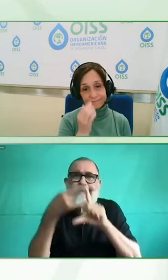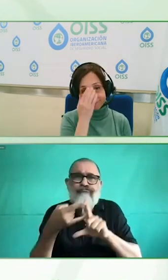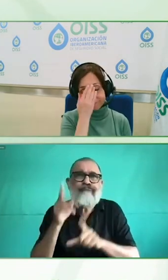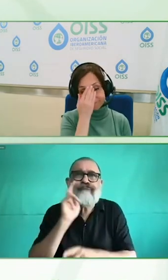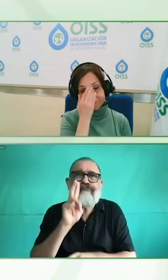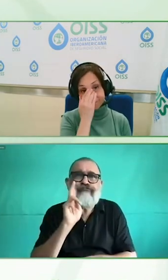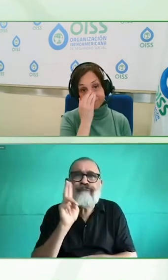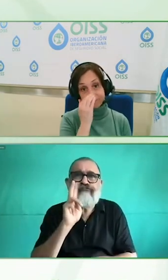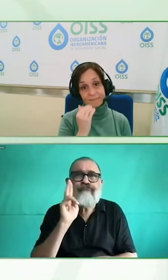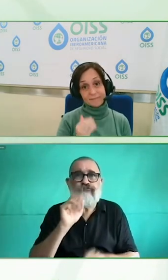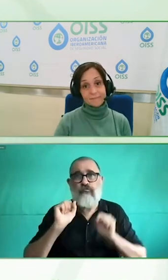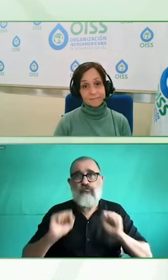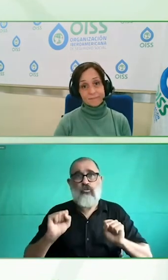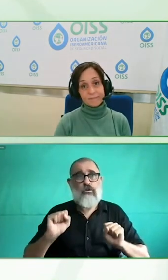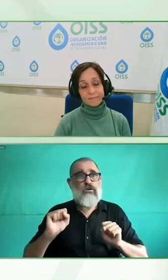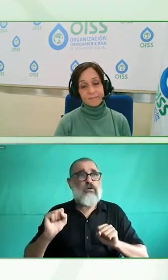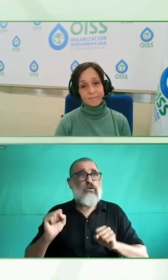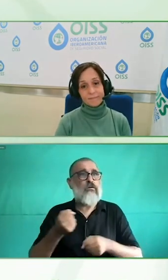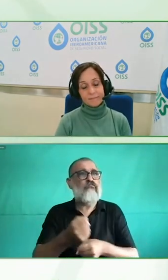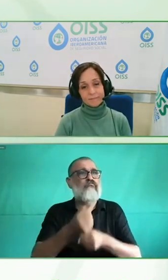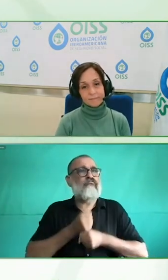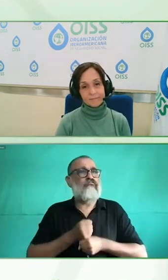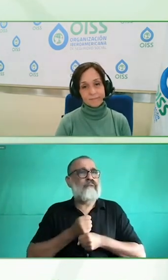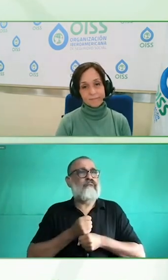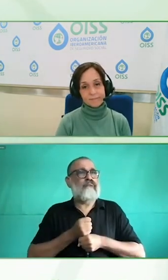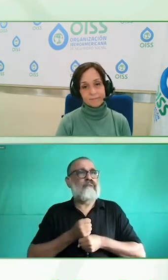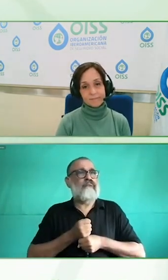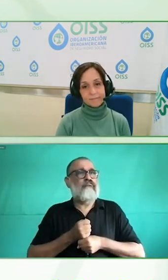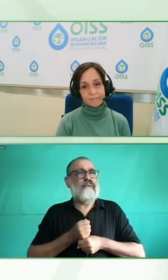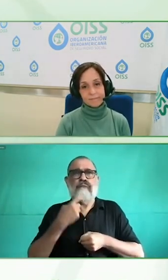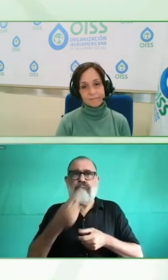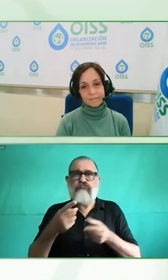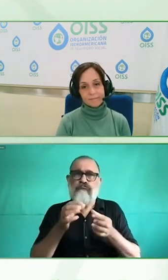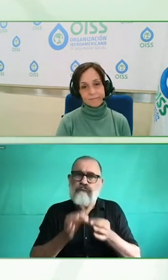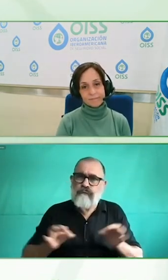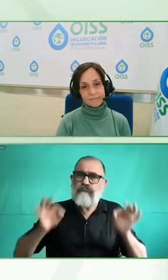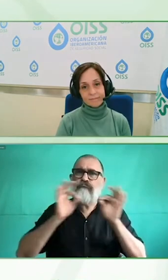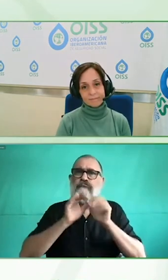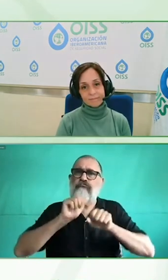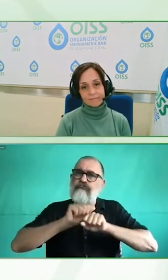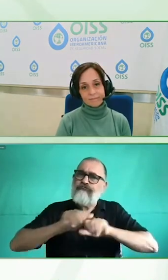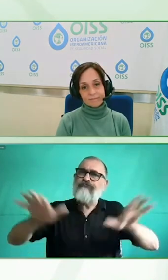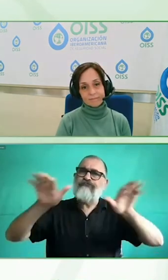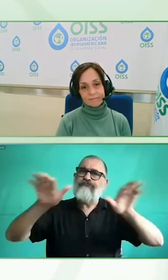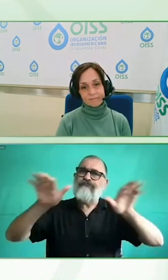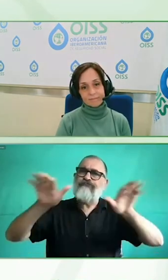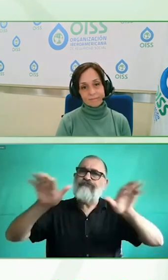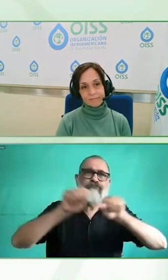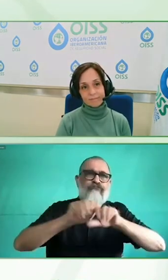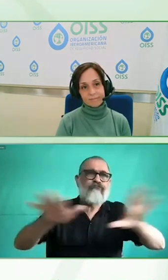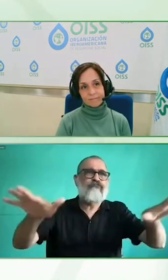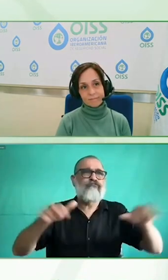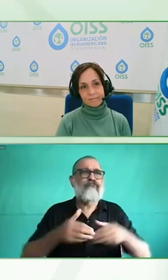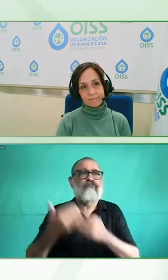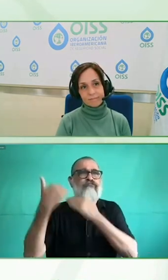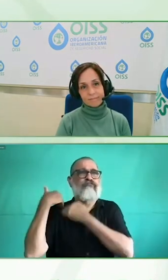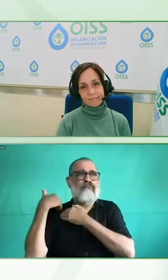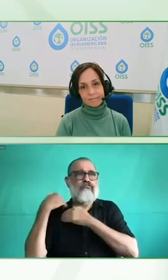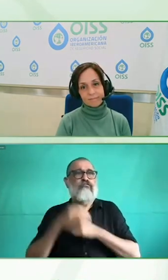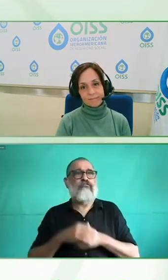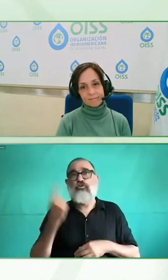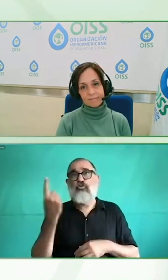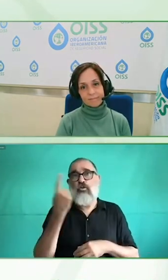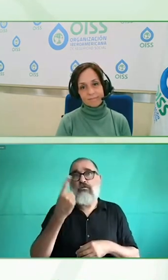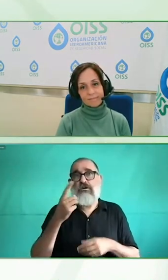tenemos el desafío de llevar conocimiento y creo que cuanto más conocimiento llevemos más difícil es ignorar